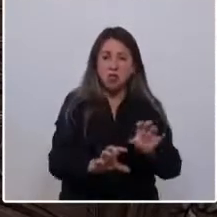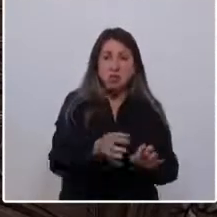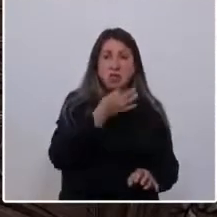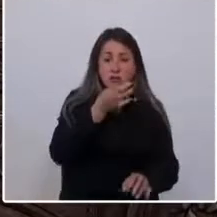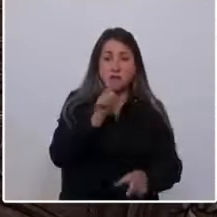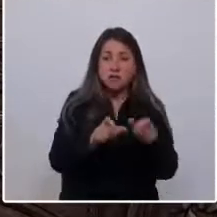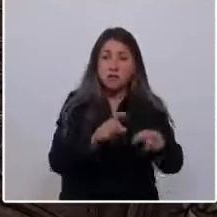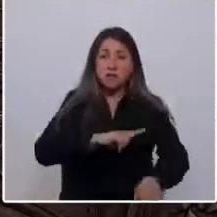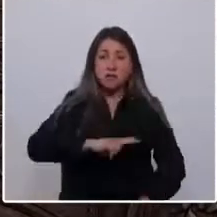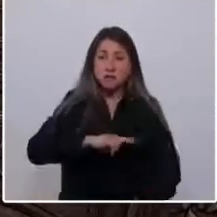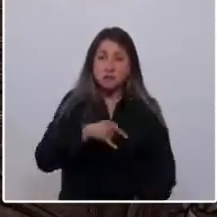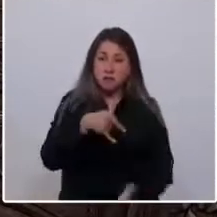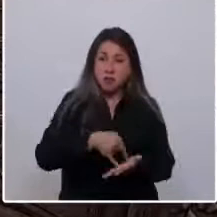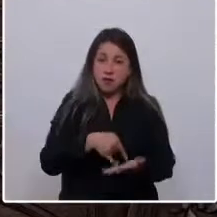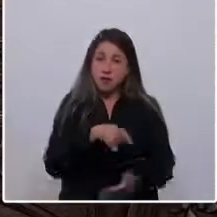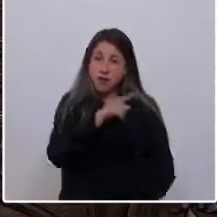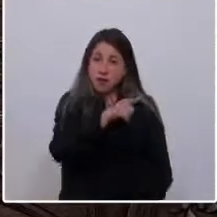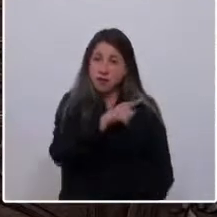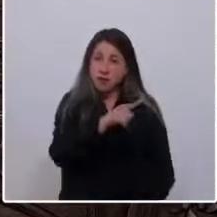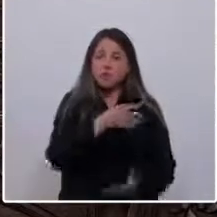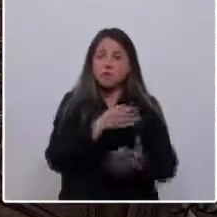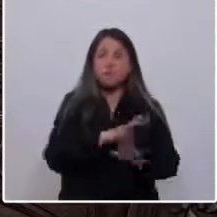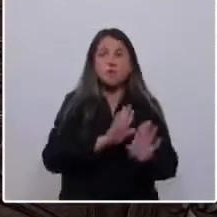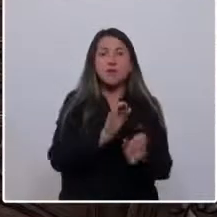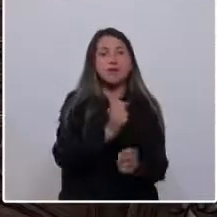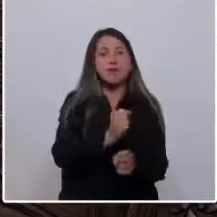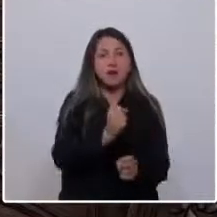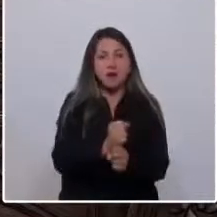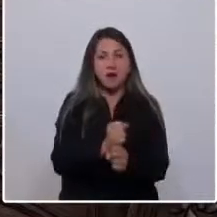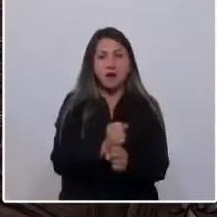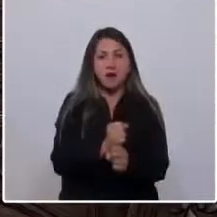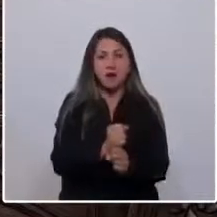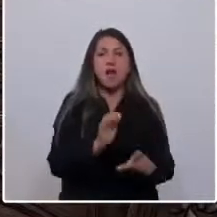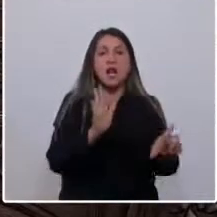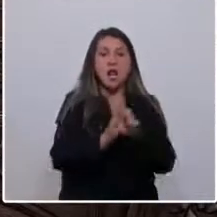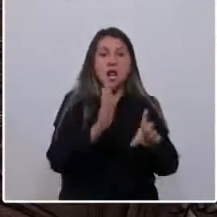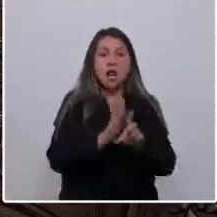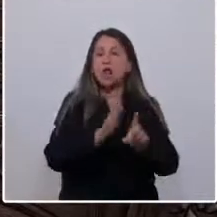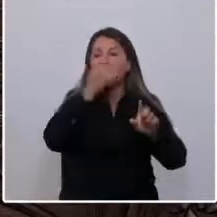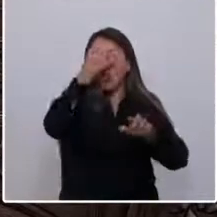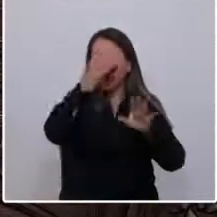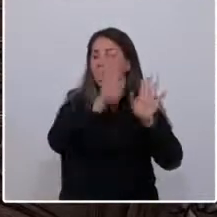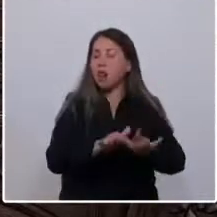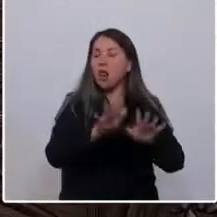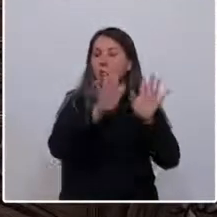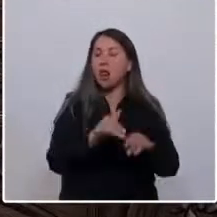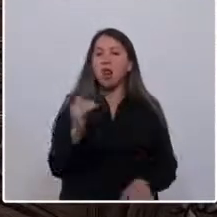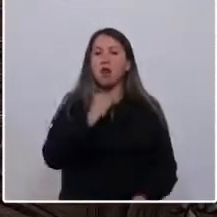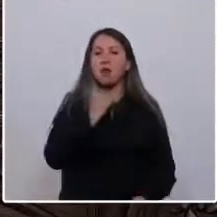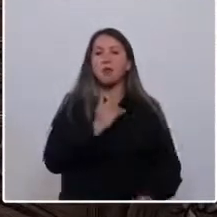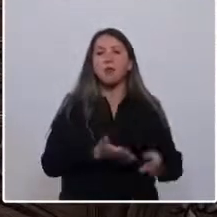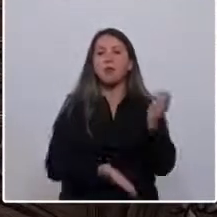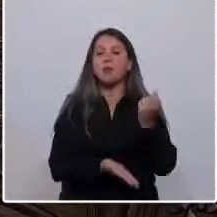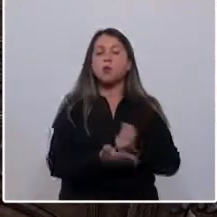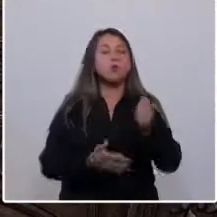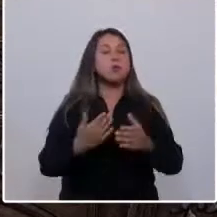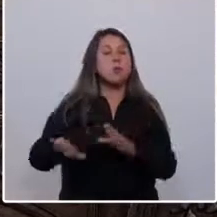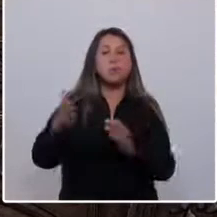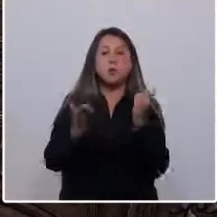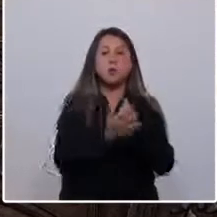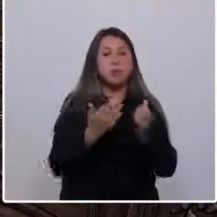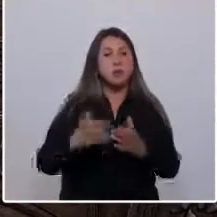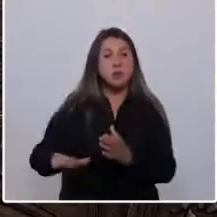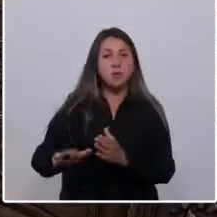Valparaíso, los parlamentarios, que dejen de trabajar en la dictación de leyes, que la hacen con su rapidez cuando es para sus intereses privados, como lo vimos